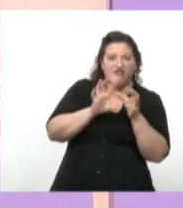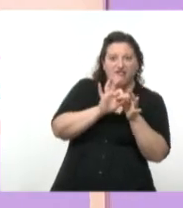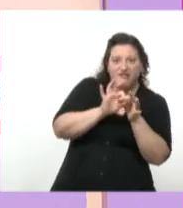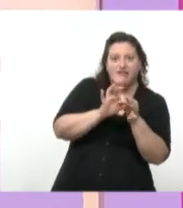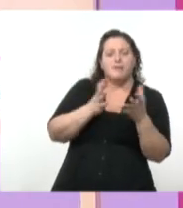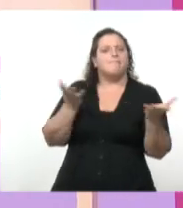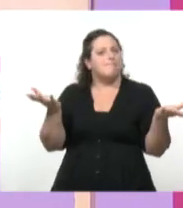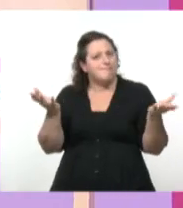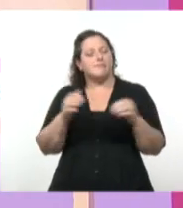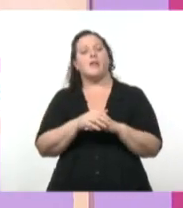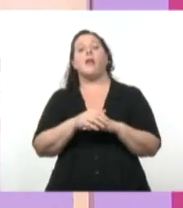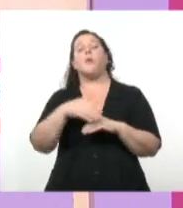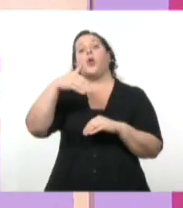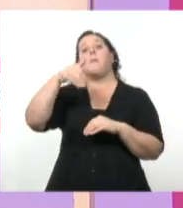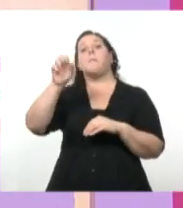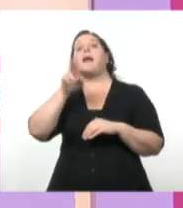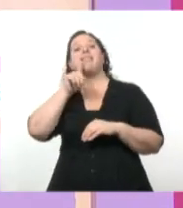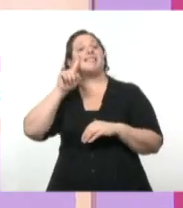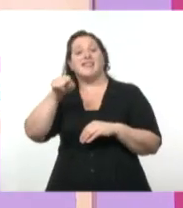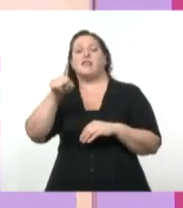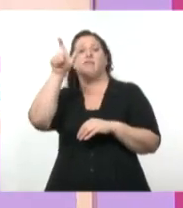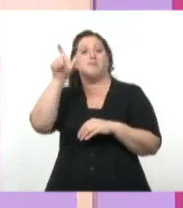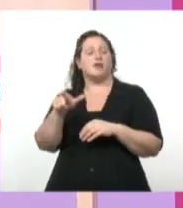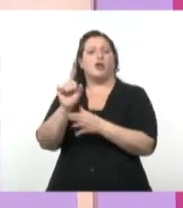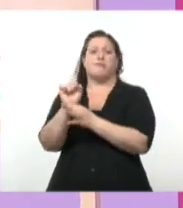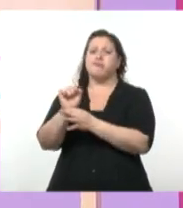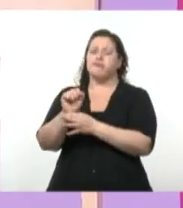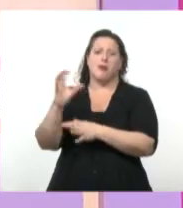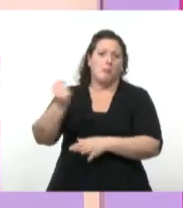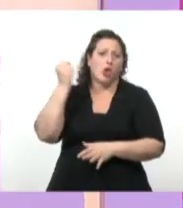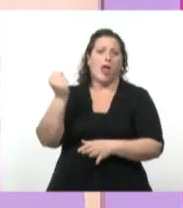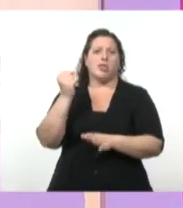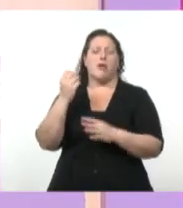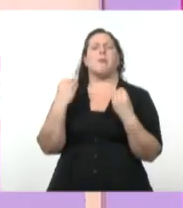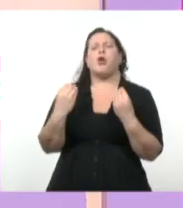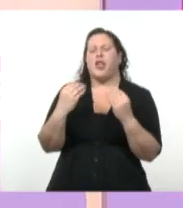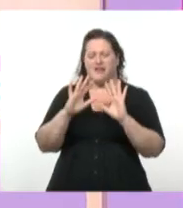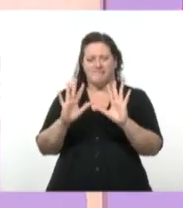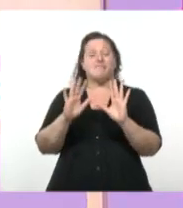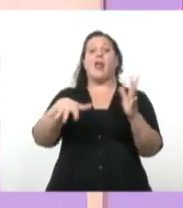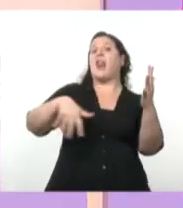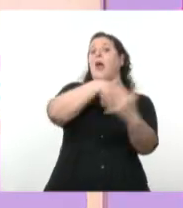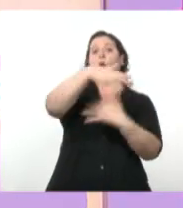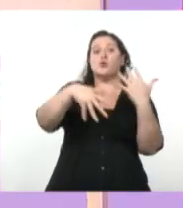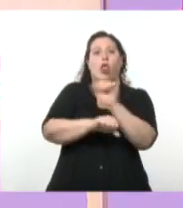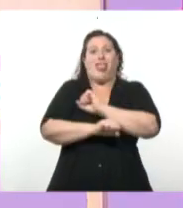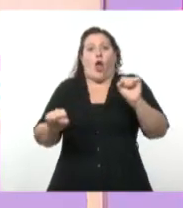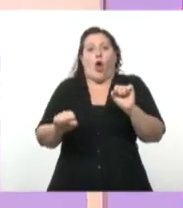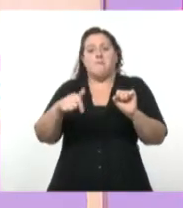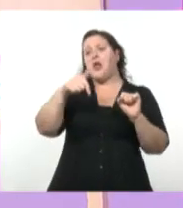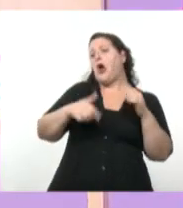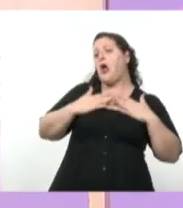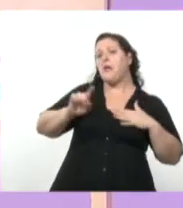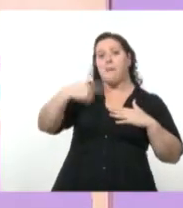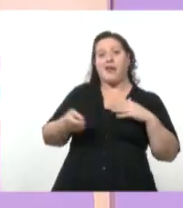de José Martí es muy importante. Como recién mencionábamos hace un rato, las revoluciones no se dan de la noche a la mañana. No es que se dan tampoco así